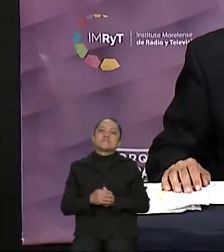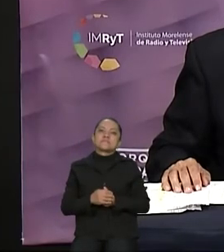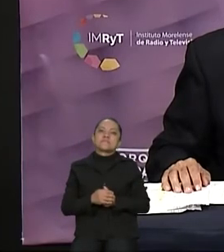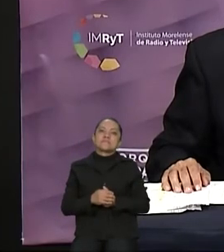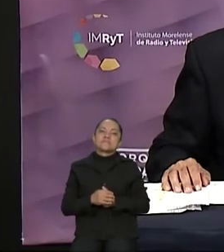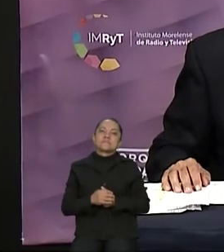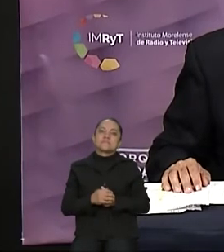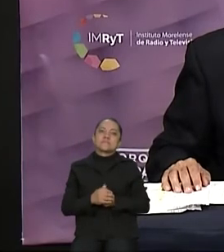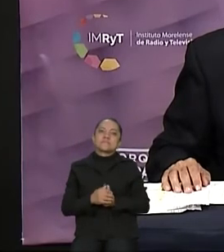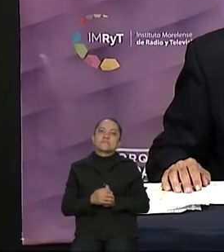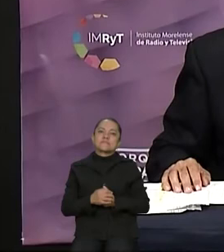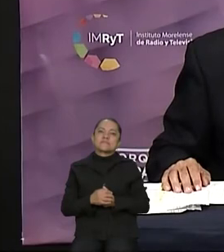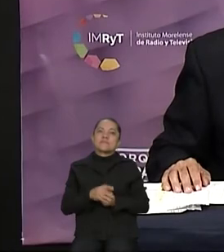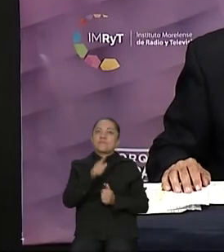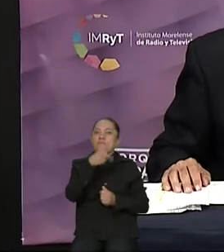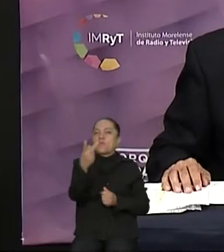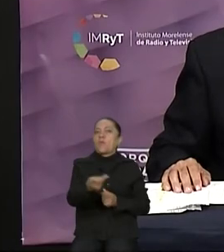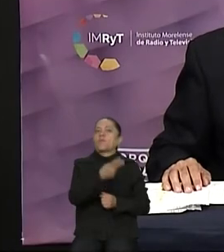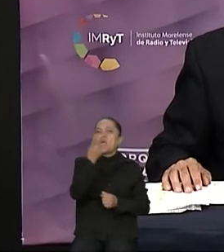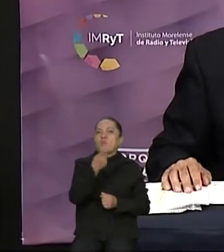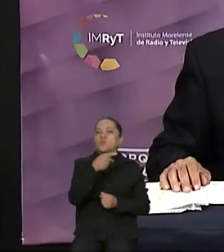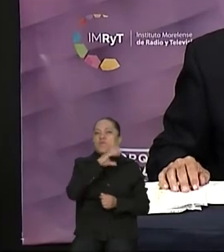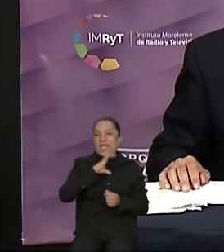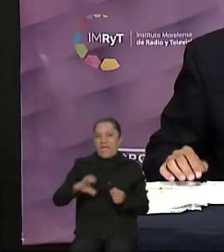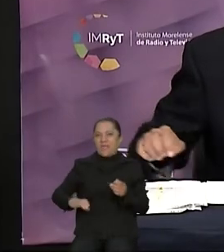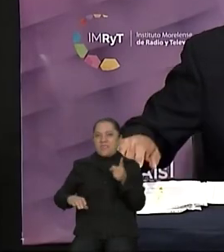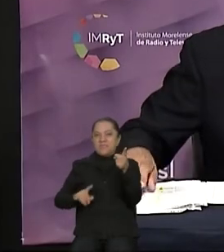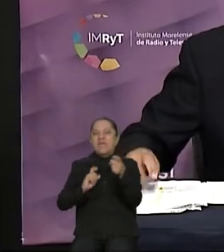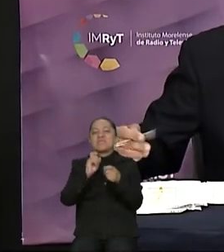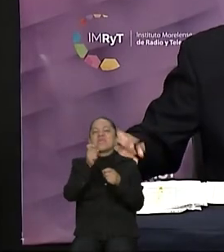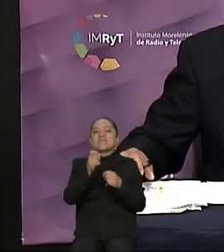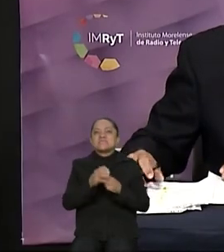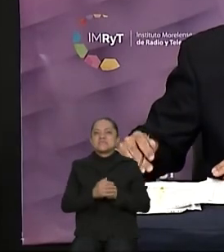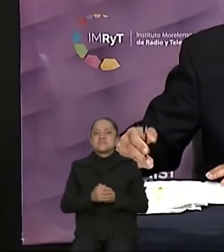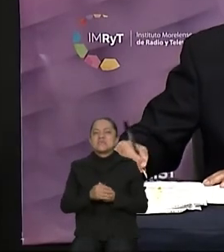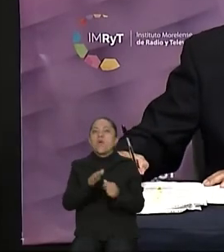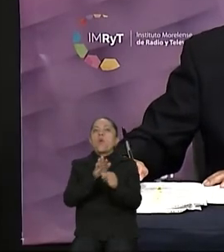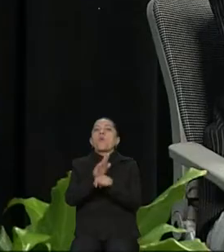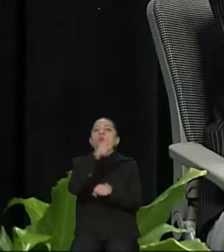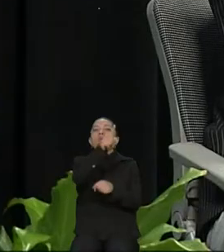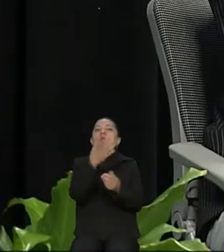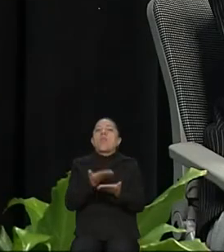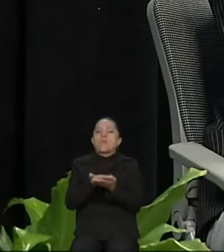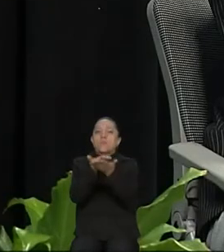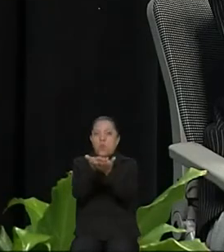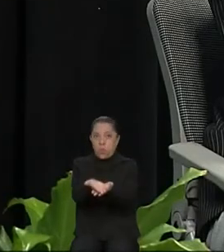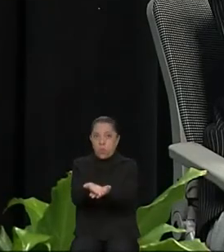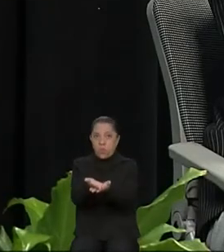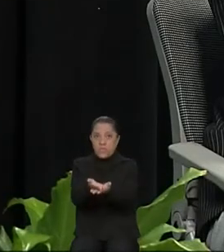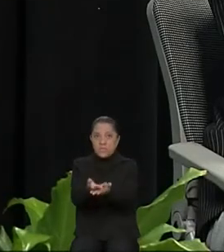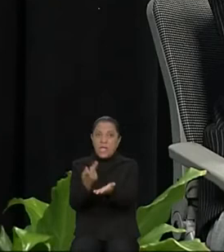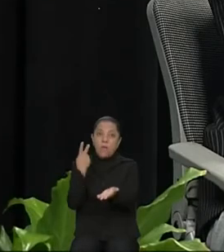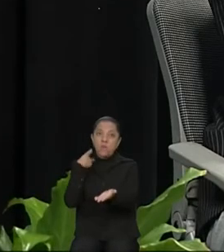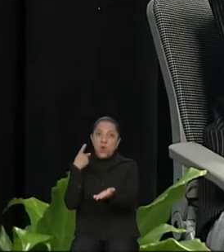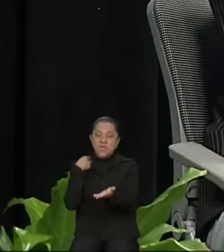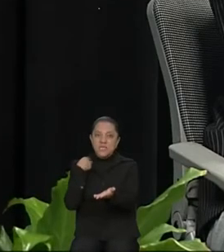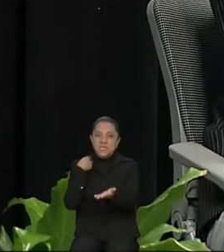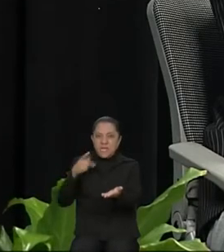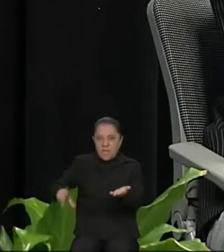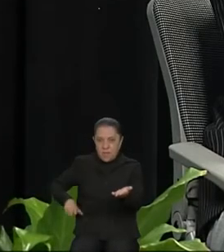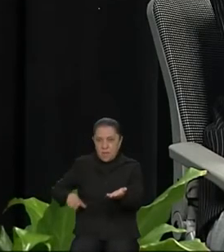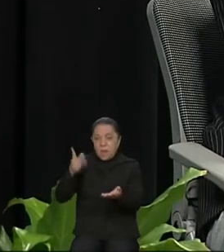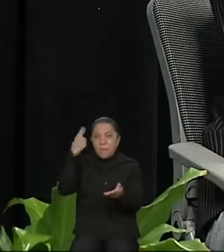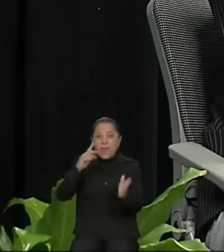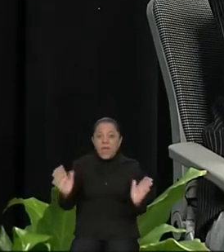Y la pregunta para la candidata es, ¿cuál es su propuesta de política pública para promover el